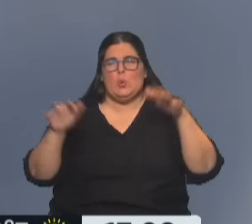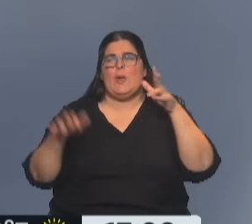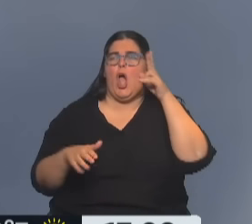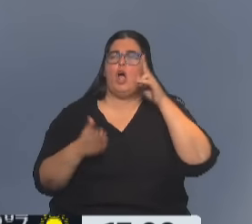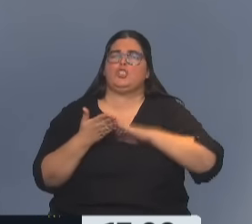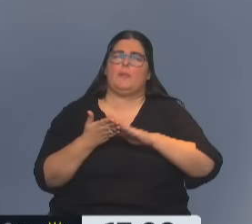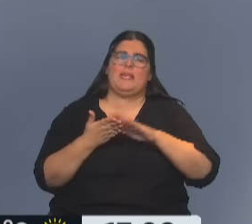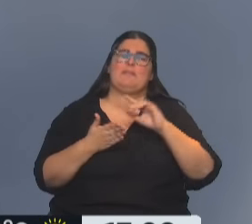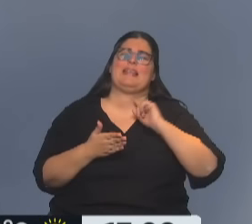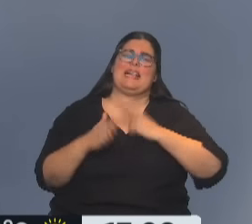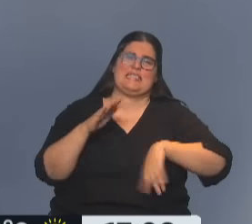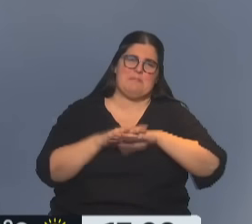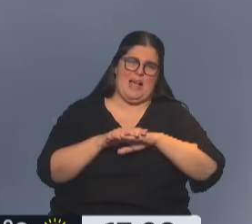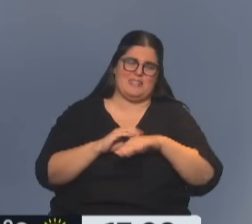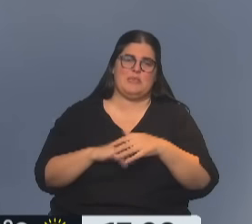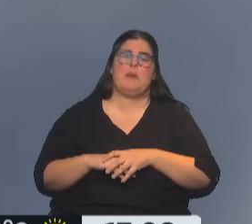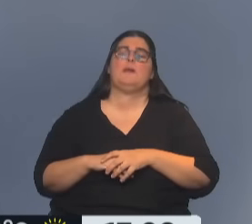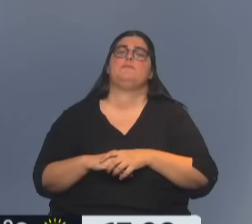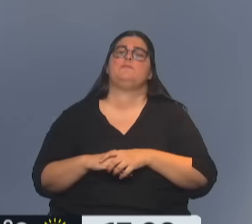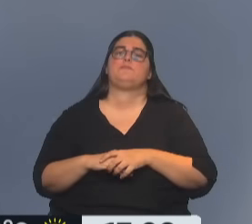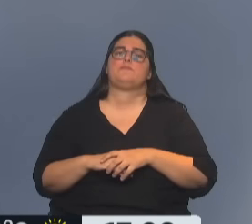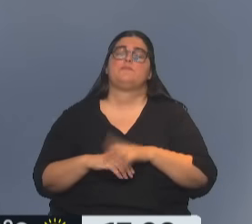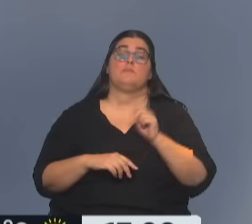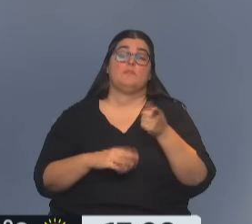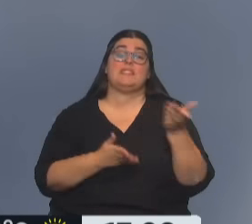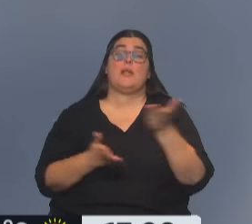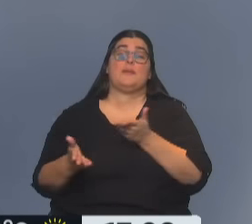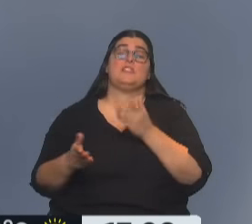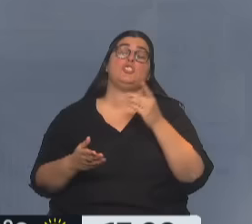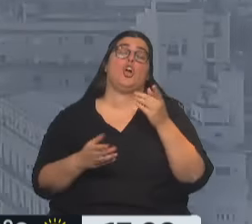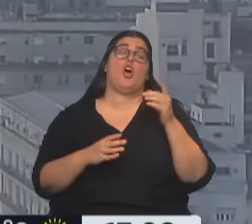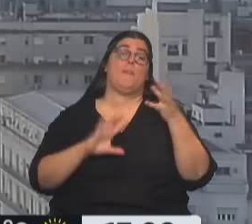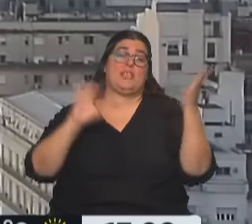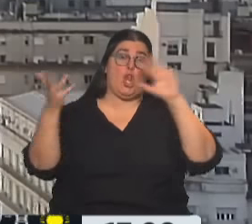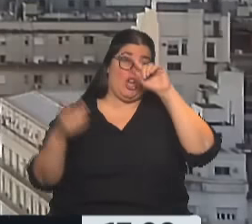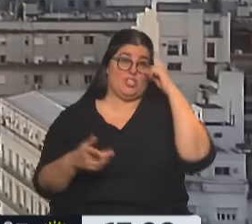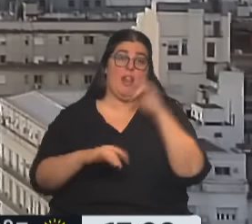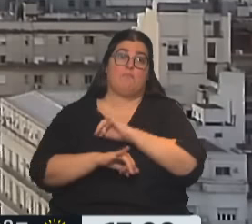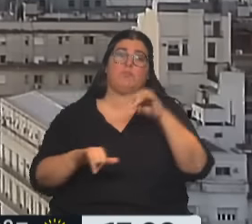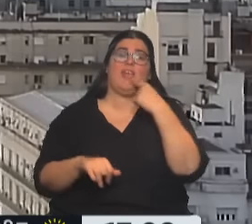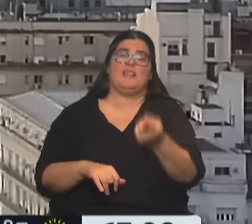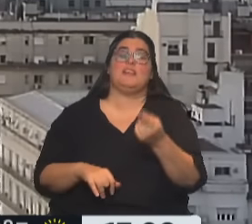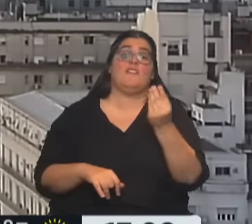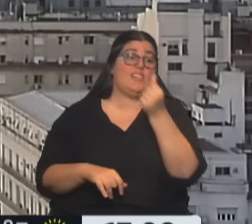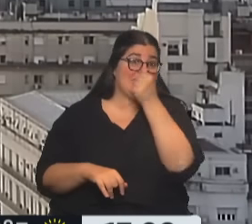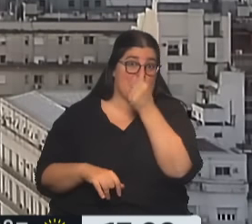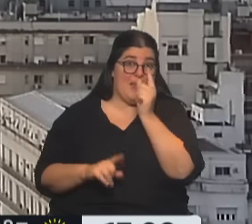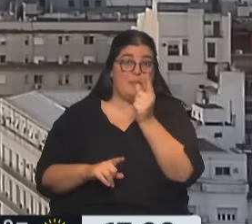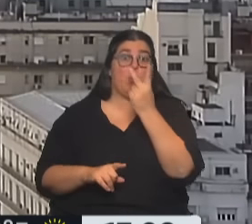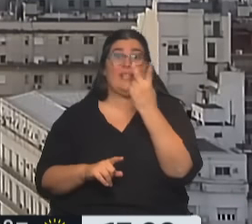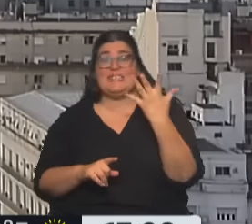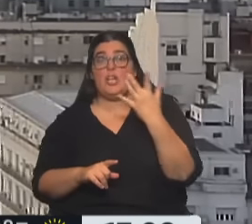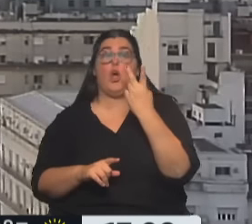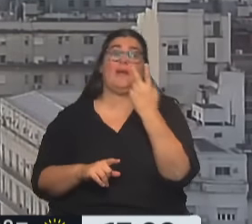mínima, 13 la máxima, mientras que el Servicio Meteorológico Nacional dice que el fin de semana del 25 y del